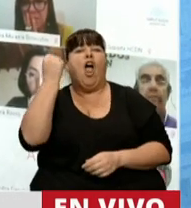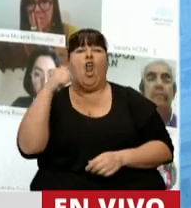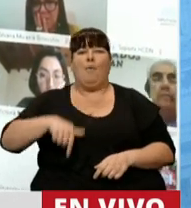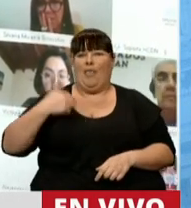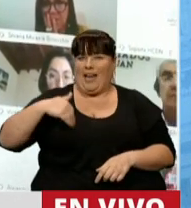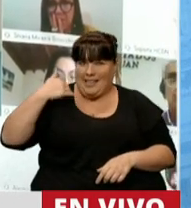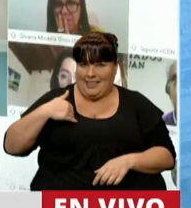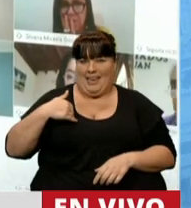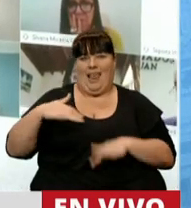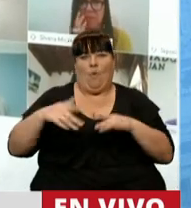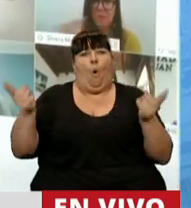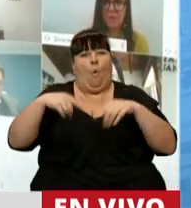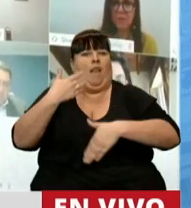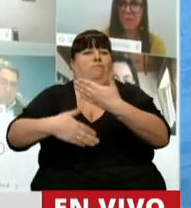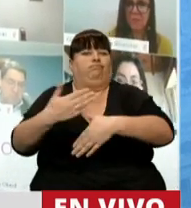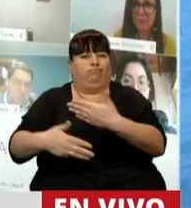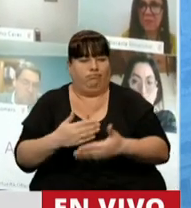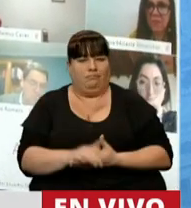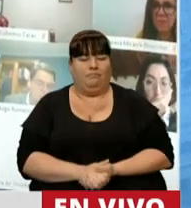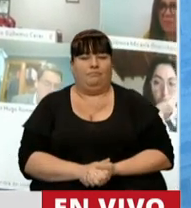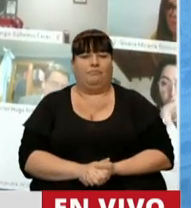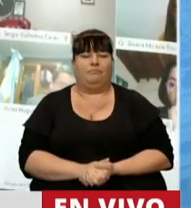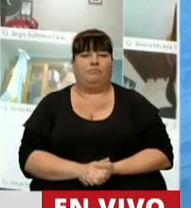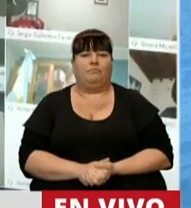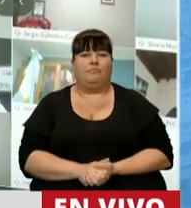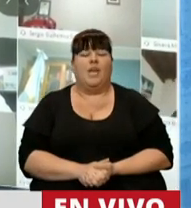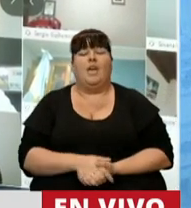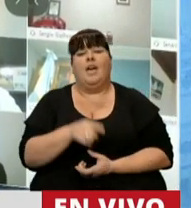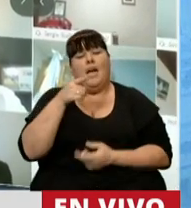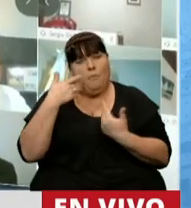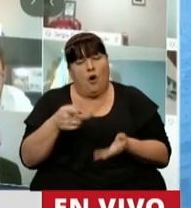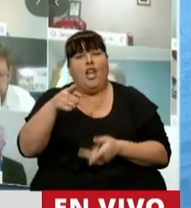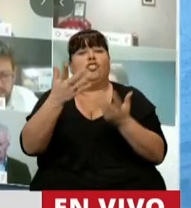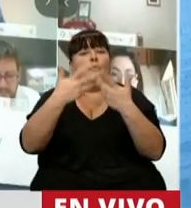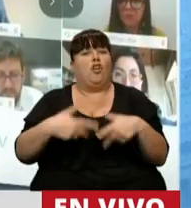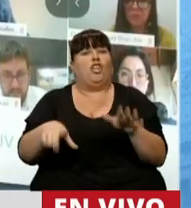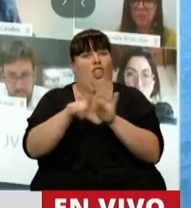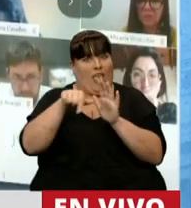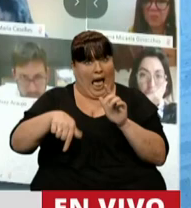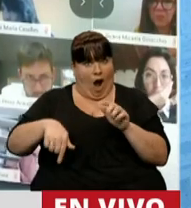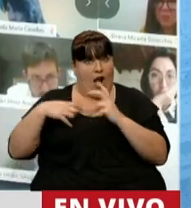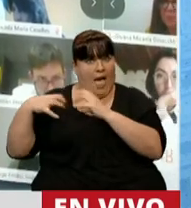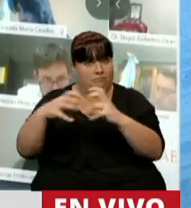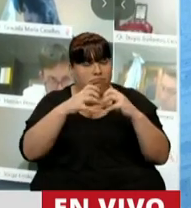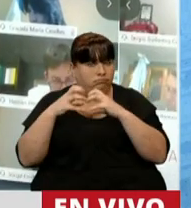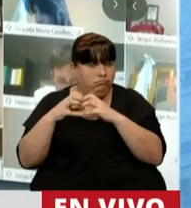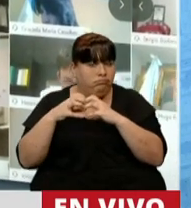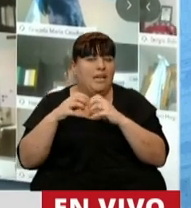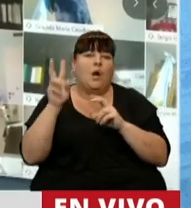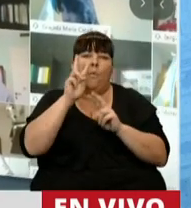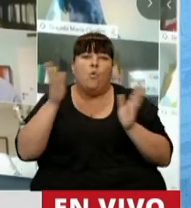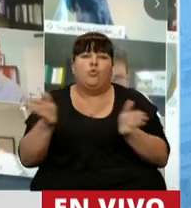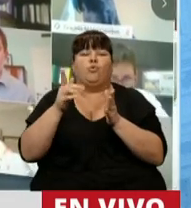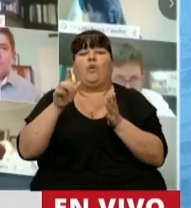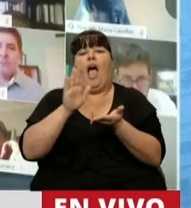argentina vuelva a crecer. Y en tal sentido, el proyecto de ley que estamos debatiendo propicia